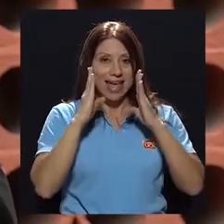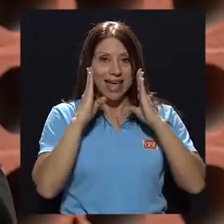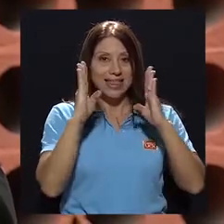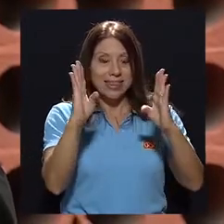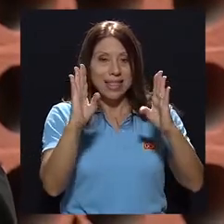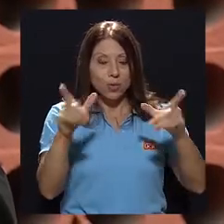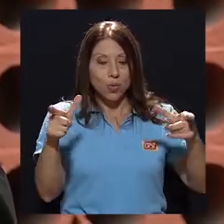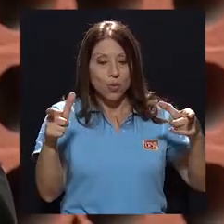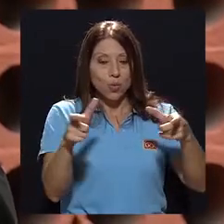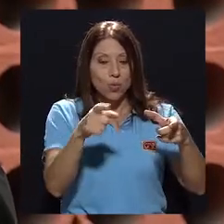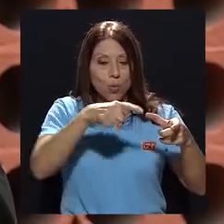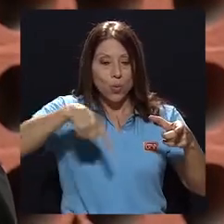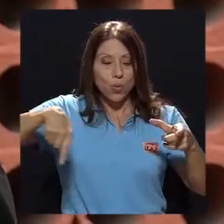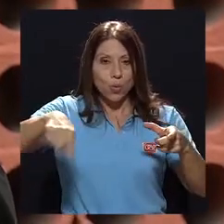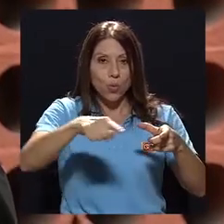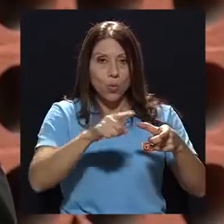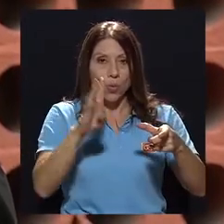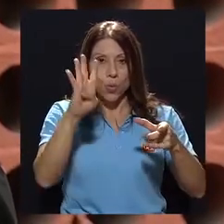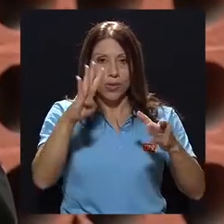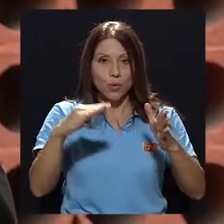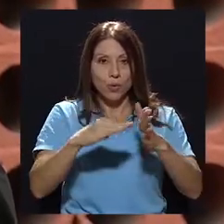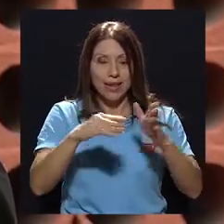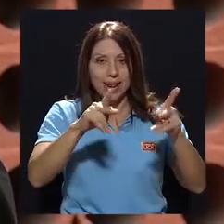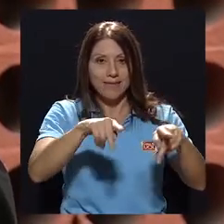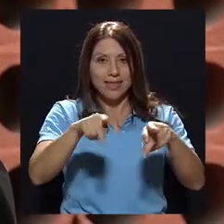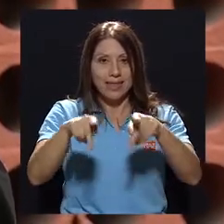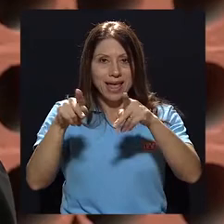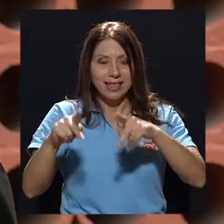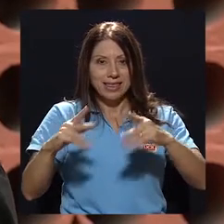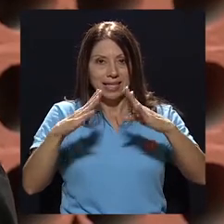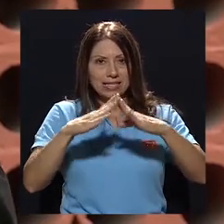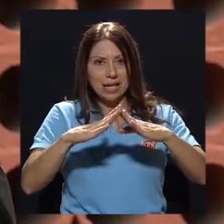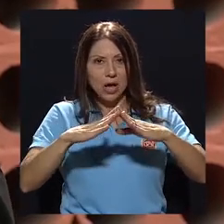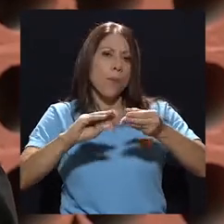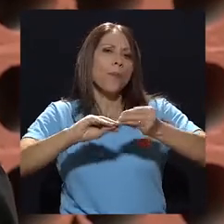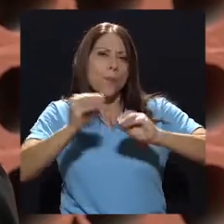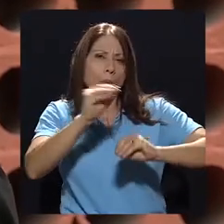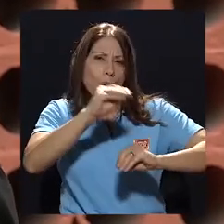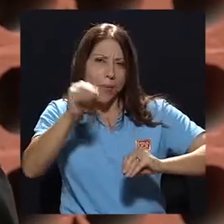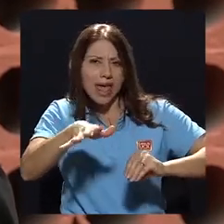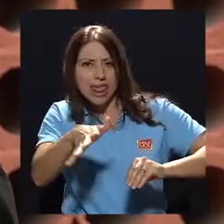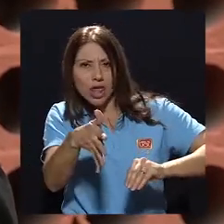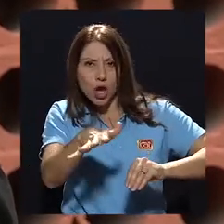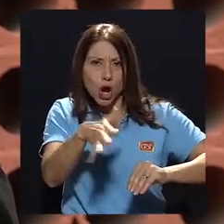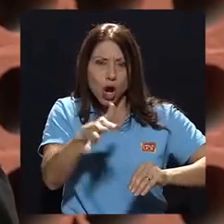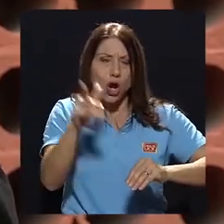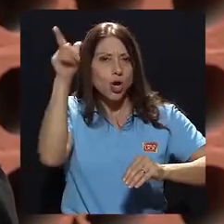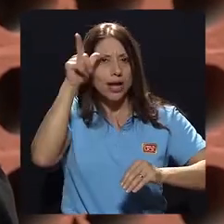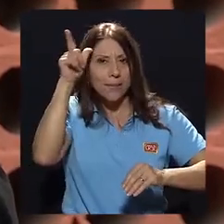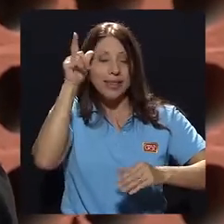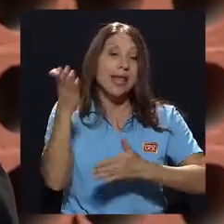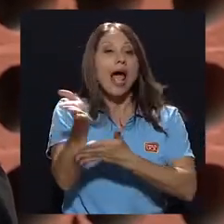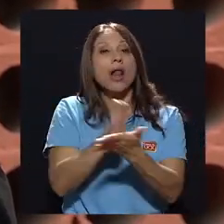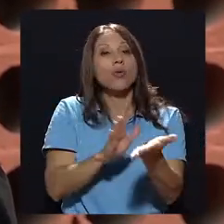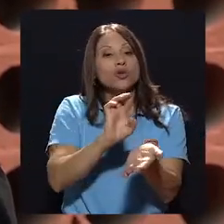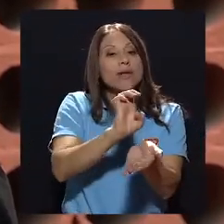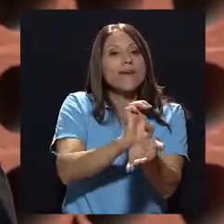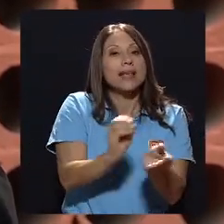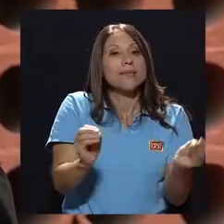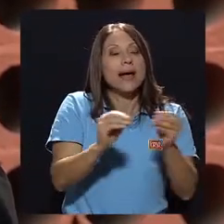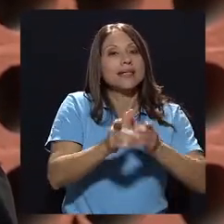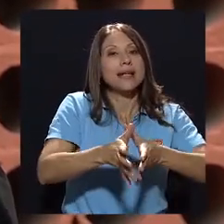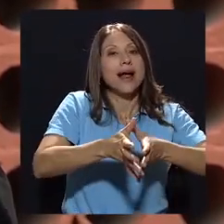sector sanitario compuesto por 4.000 habitantes en promedio, lógicamente, hay EVAIS que son más, digamos,